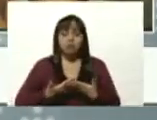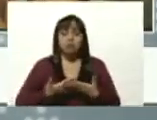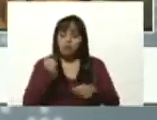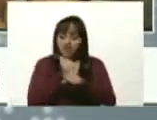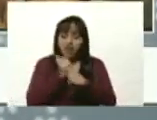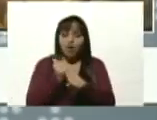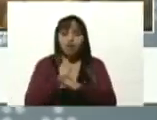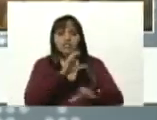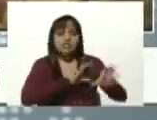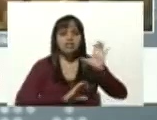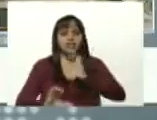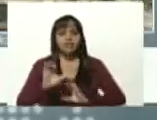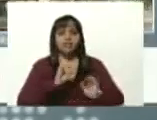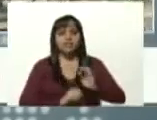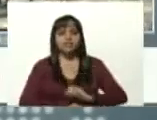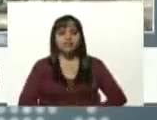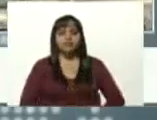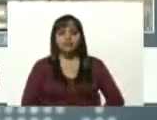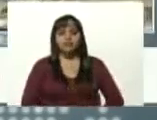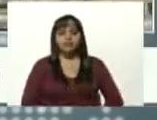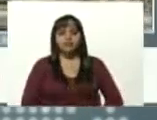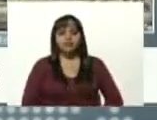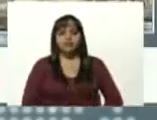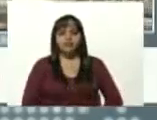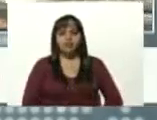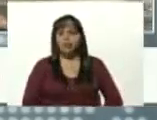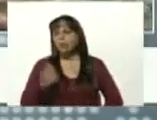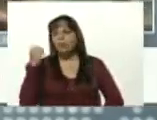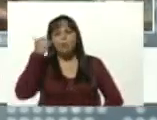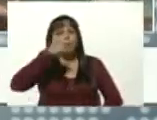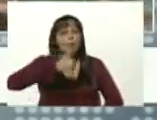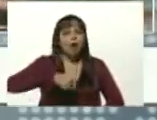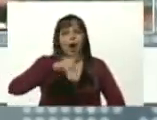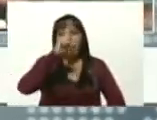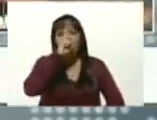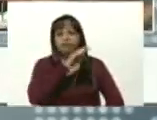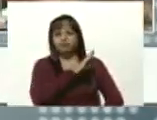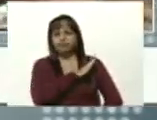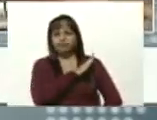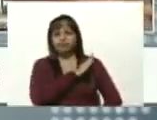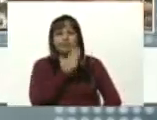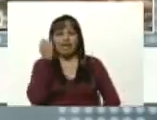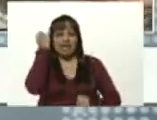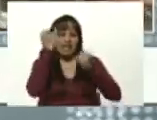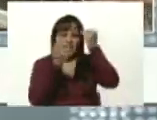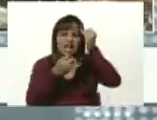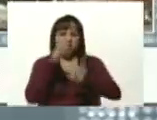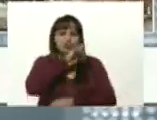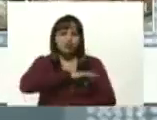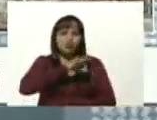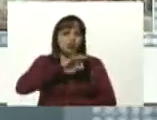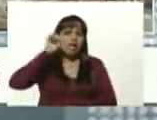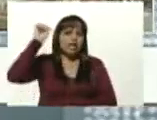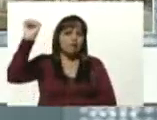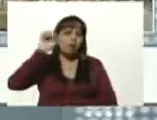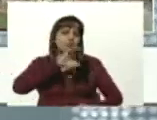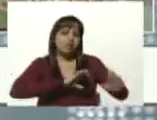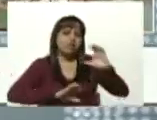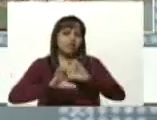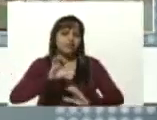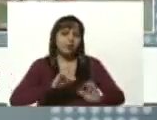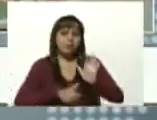a Hipólito ¿cuántos años tiene el concepto de socialismo científico? más de 150